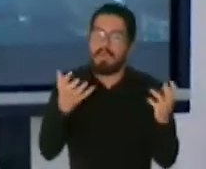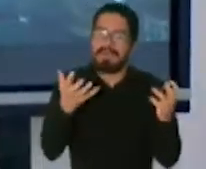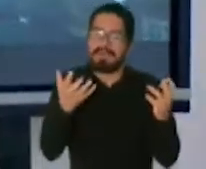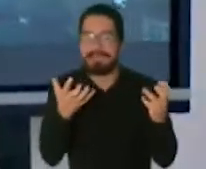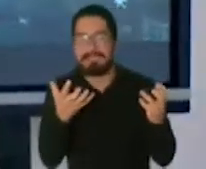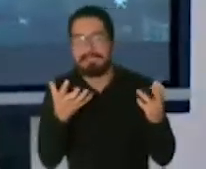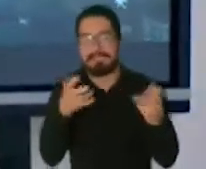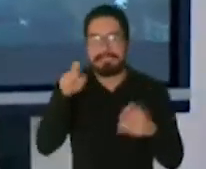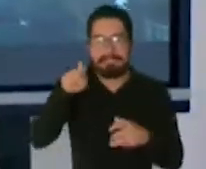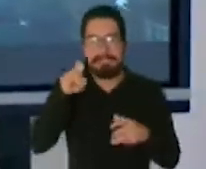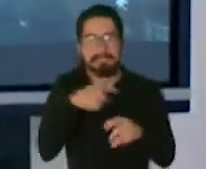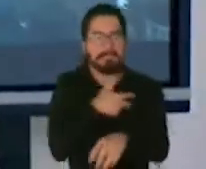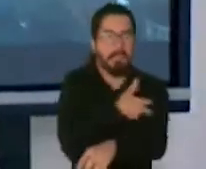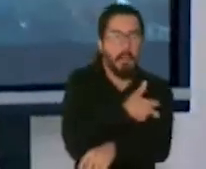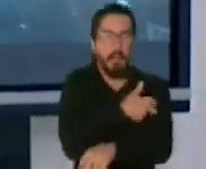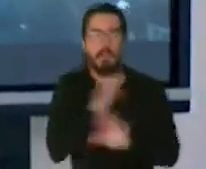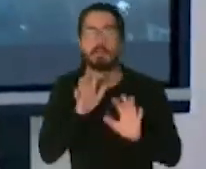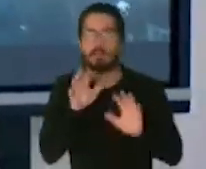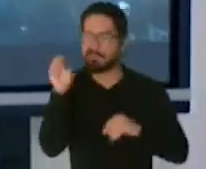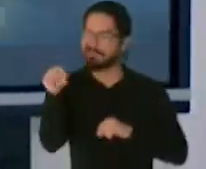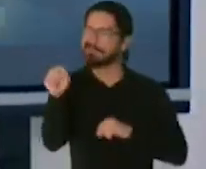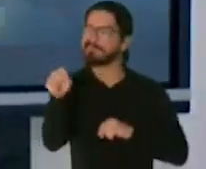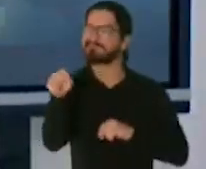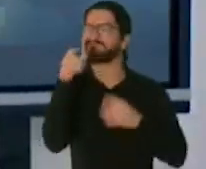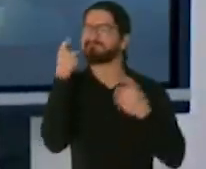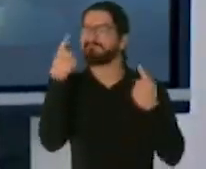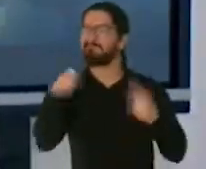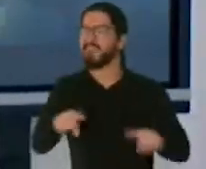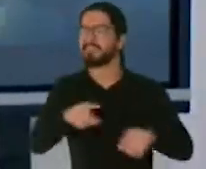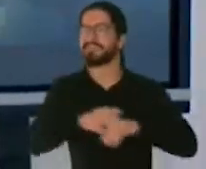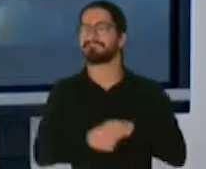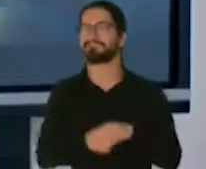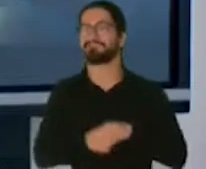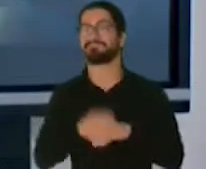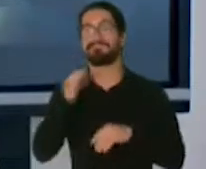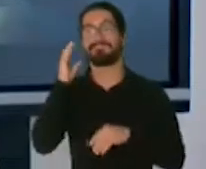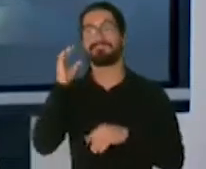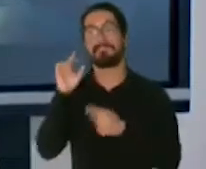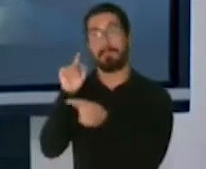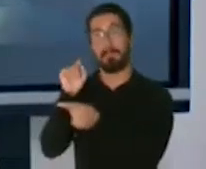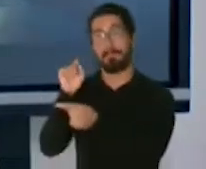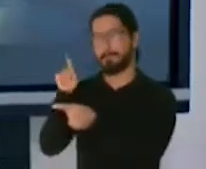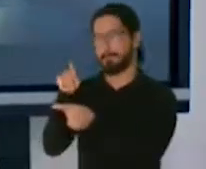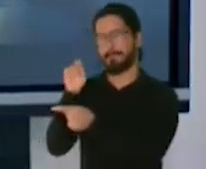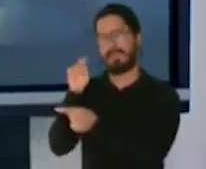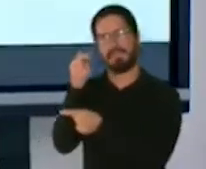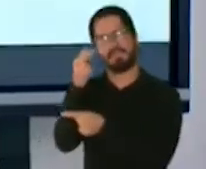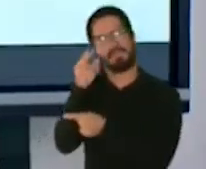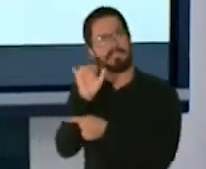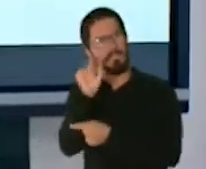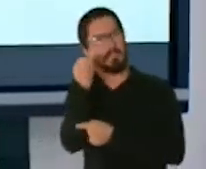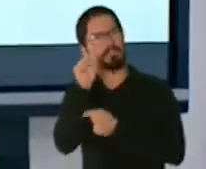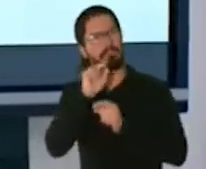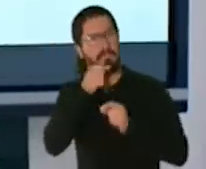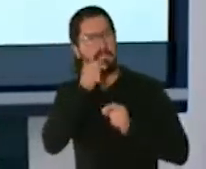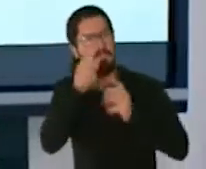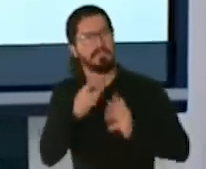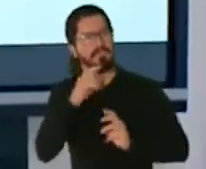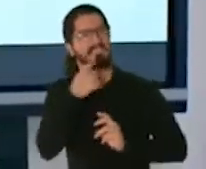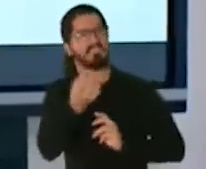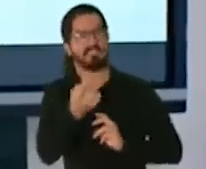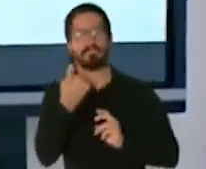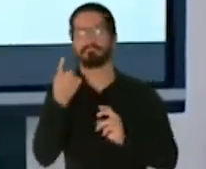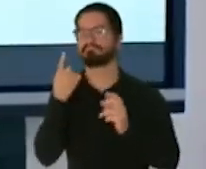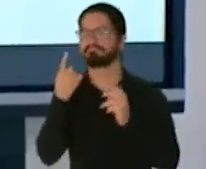vaya a distribuir, pues como dijo Penchi, ¿verdad?, hemos tenido historial de mal manejo, ¿verdad?, a nivel administrativo, por no